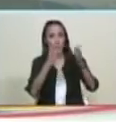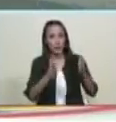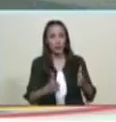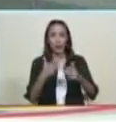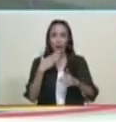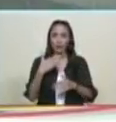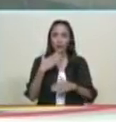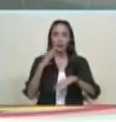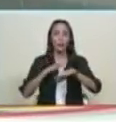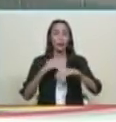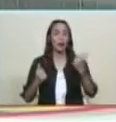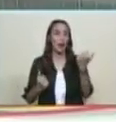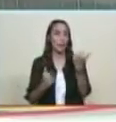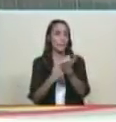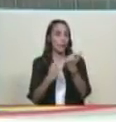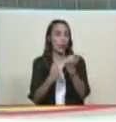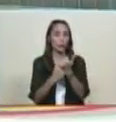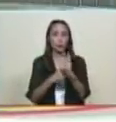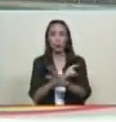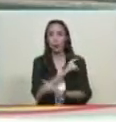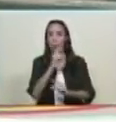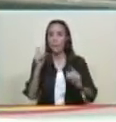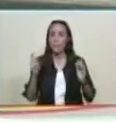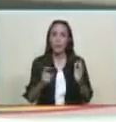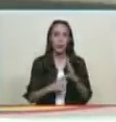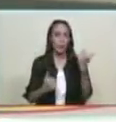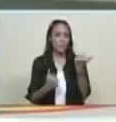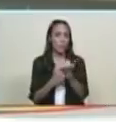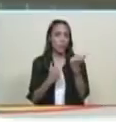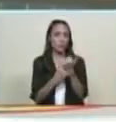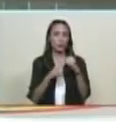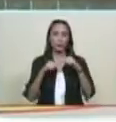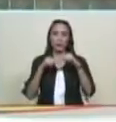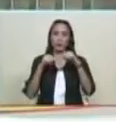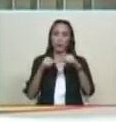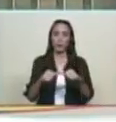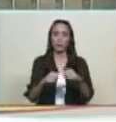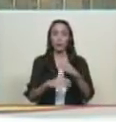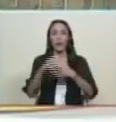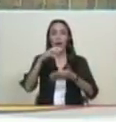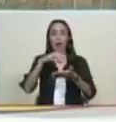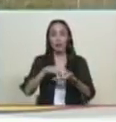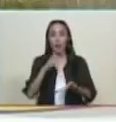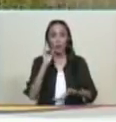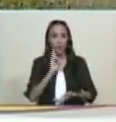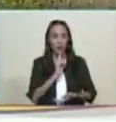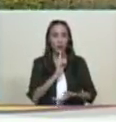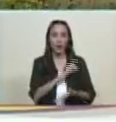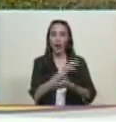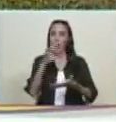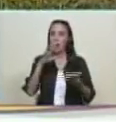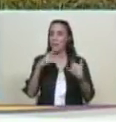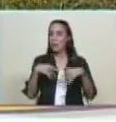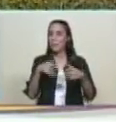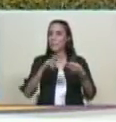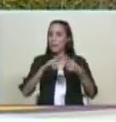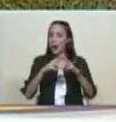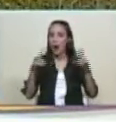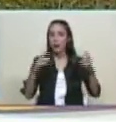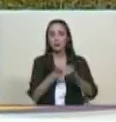ese apoyo que usted nos está dando por instrucciones de nuestro presidente el estado Bolívar es un pueblo de paz un pueblo de amor